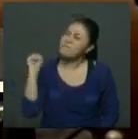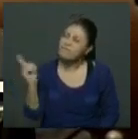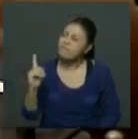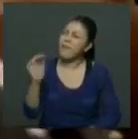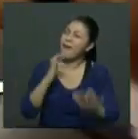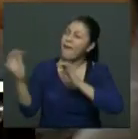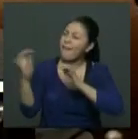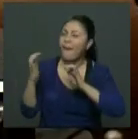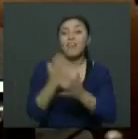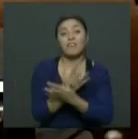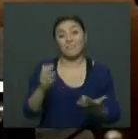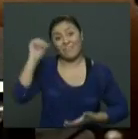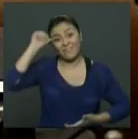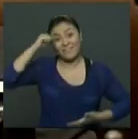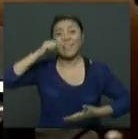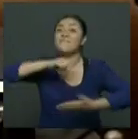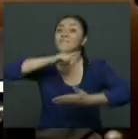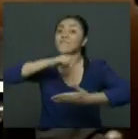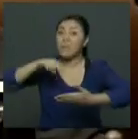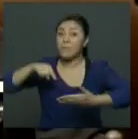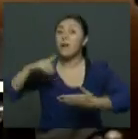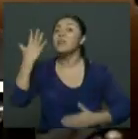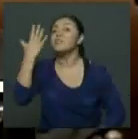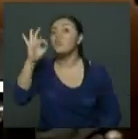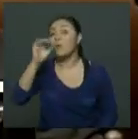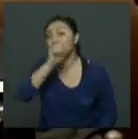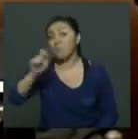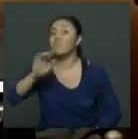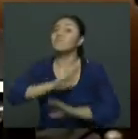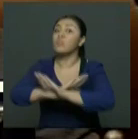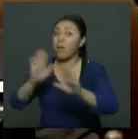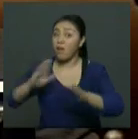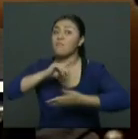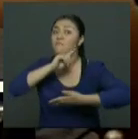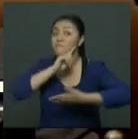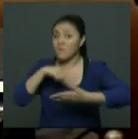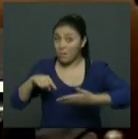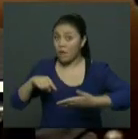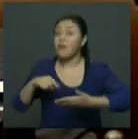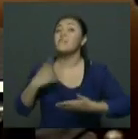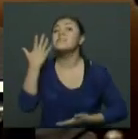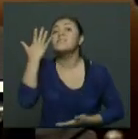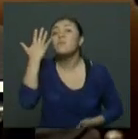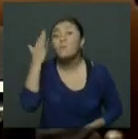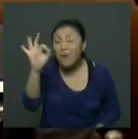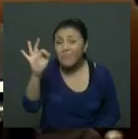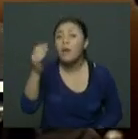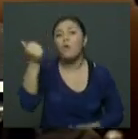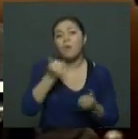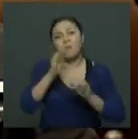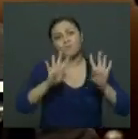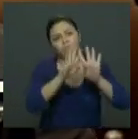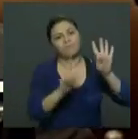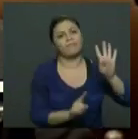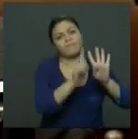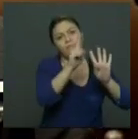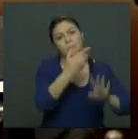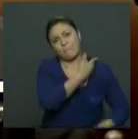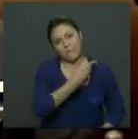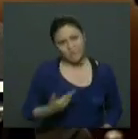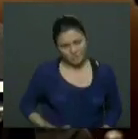una constancia por más de 50 parlamentarios que incluyó, entre otros, a los presidentes de la Cámara y el Senado.